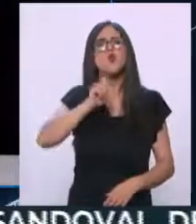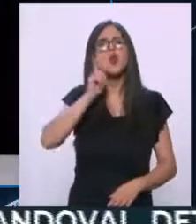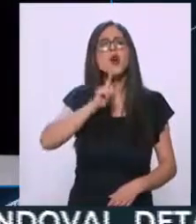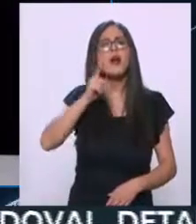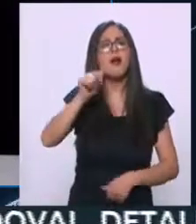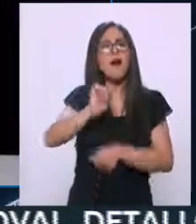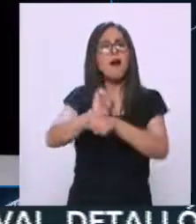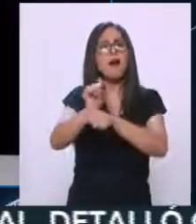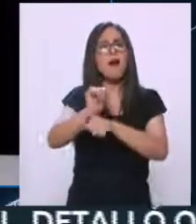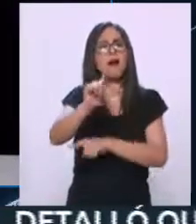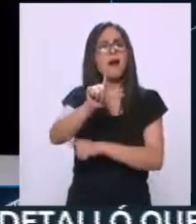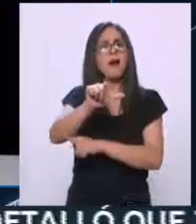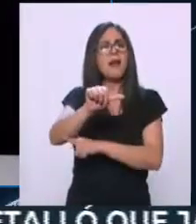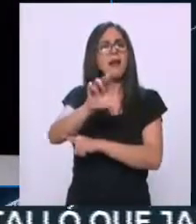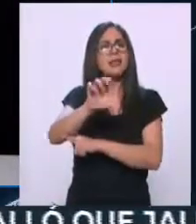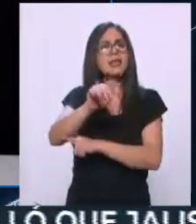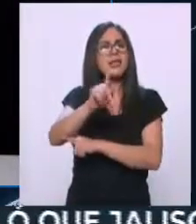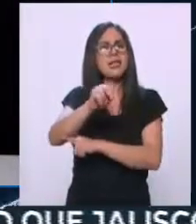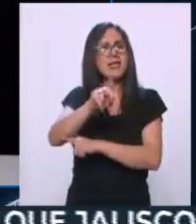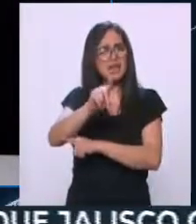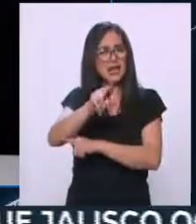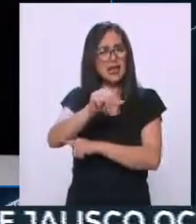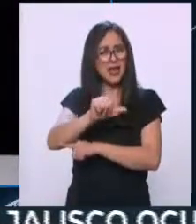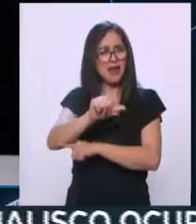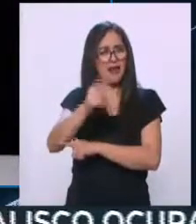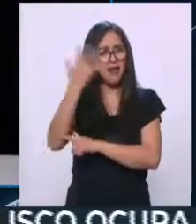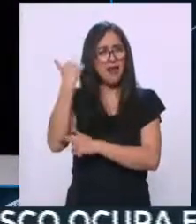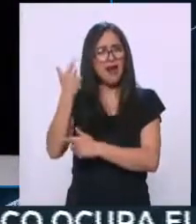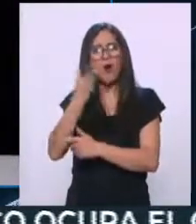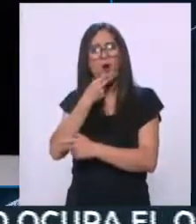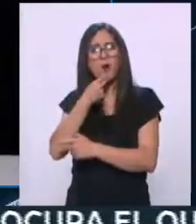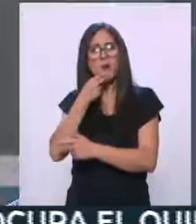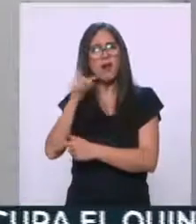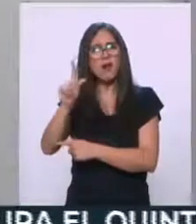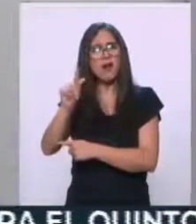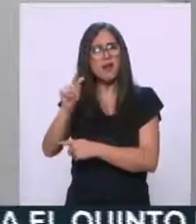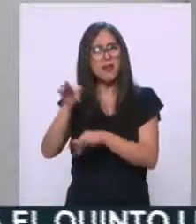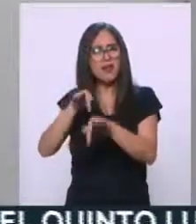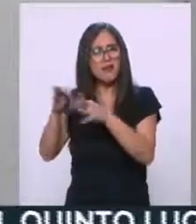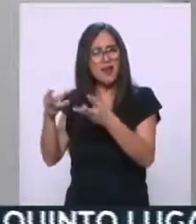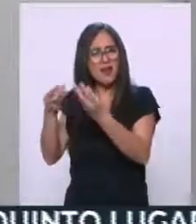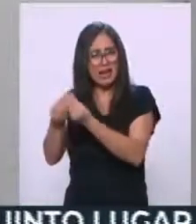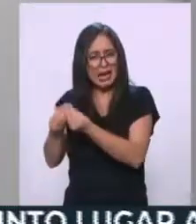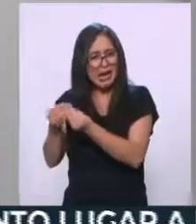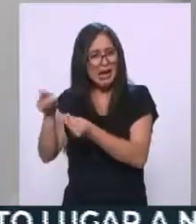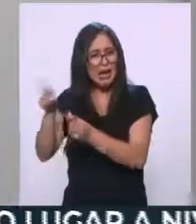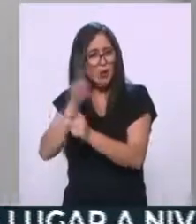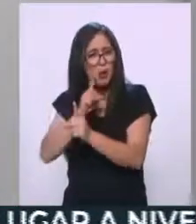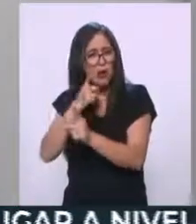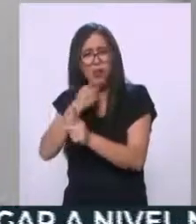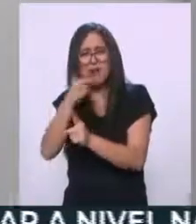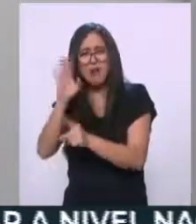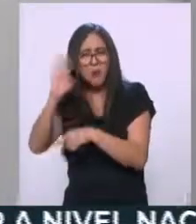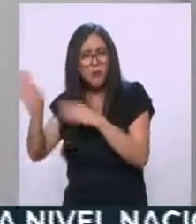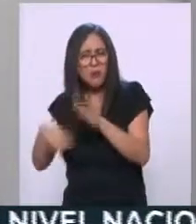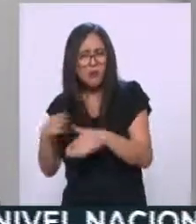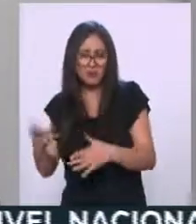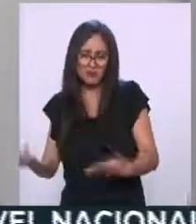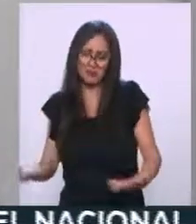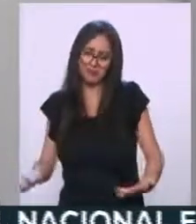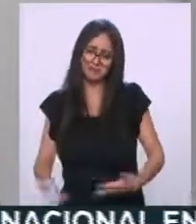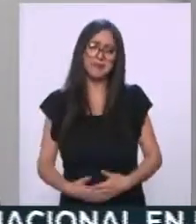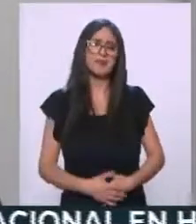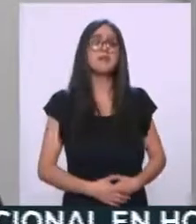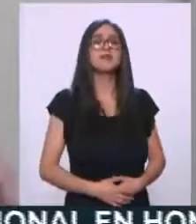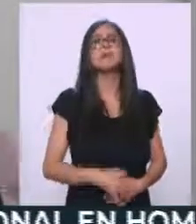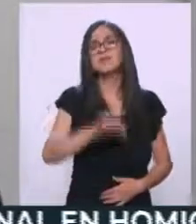¿Cómo estaba eso? Bueno, este es un ejemplo para que la gente no se entienda. Hay medios, bueno, pseudo medios, que crean notas